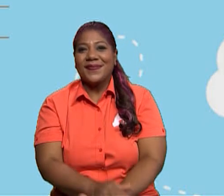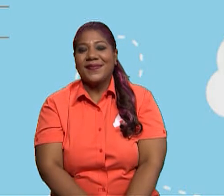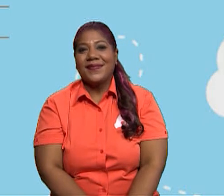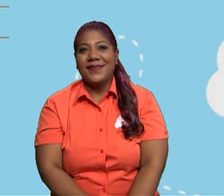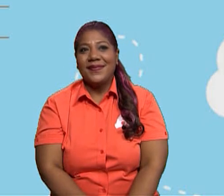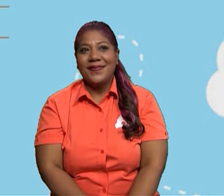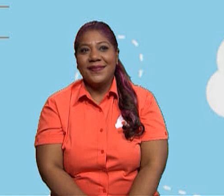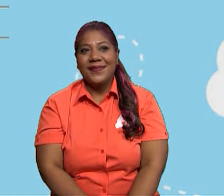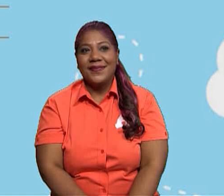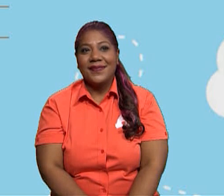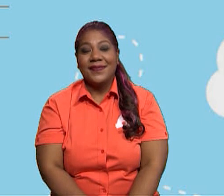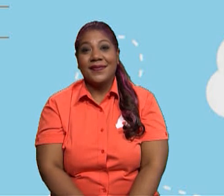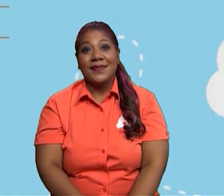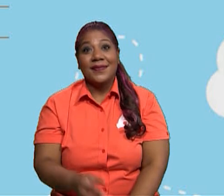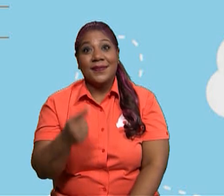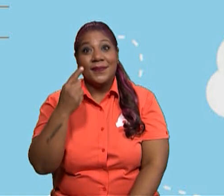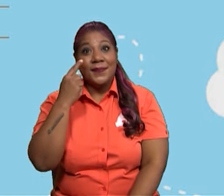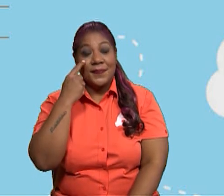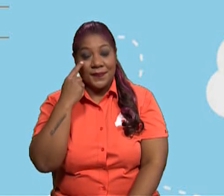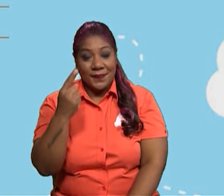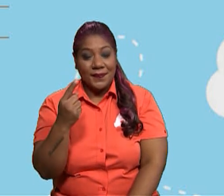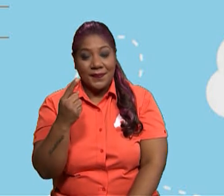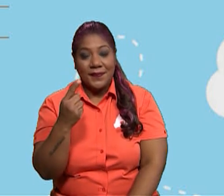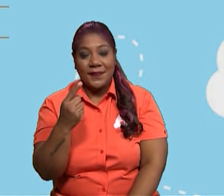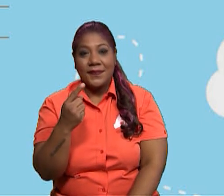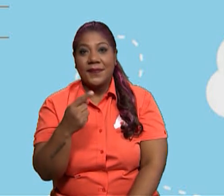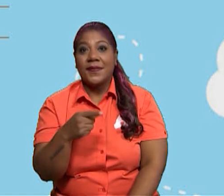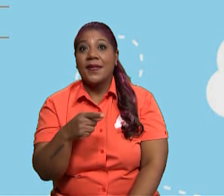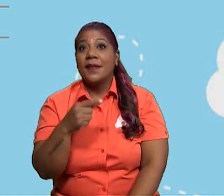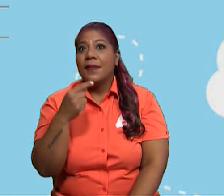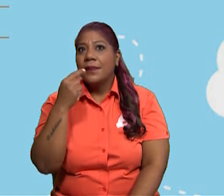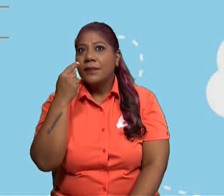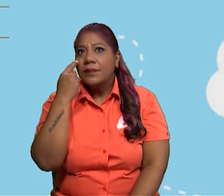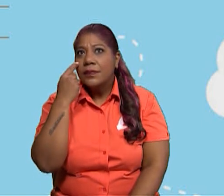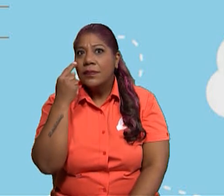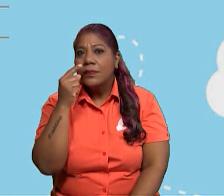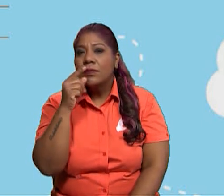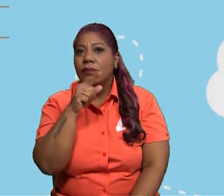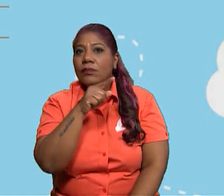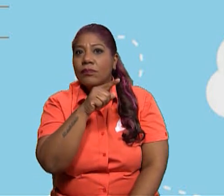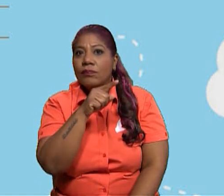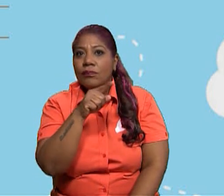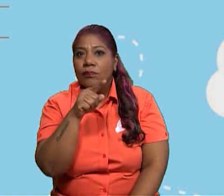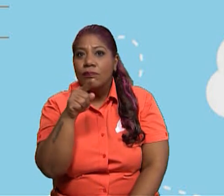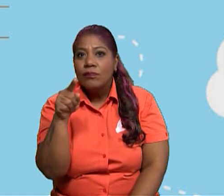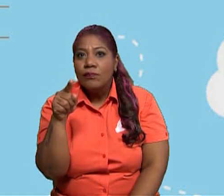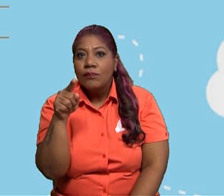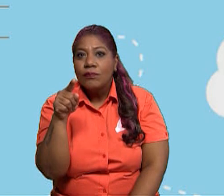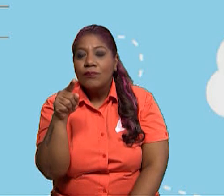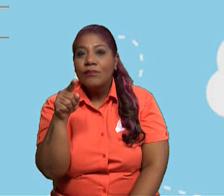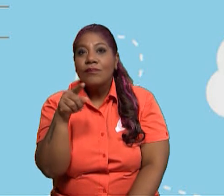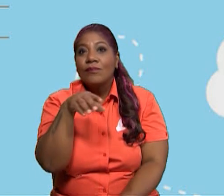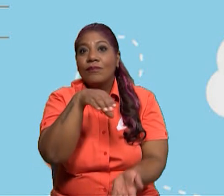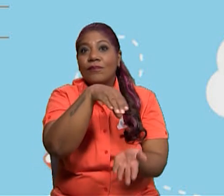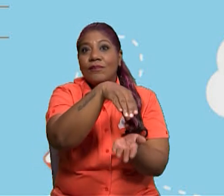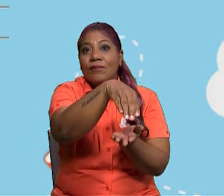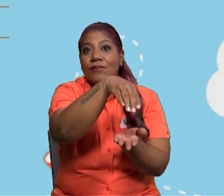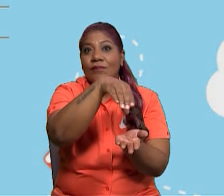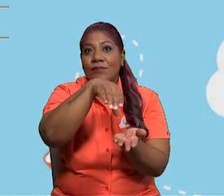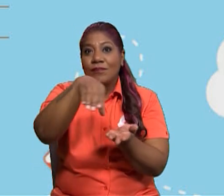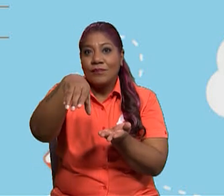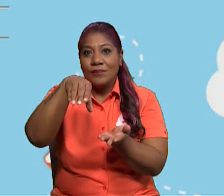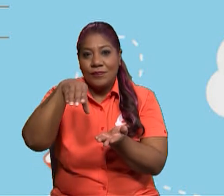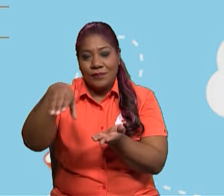Regresamos a nuestra diapositiva anterior. ¿Por qué? Porque aquí vamos a clasificar las palabras por su